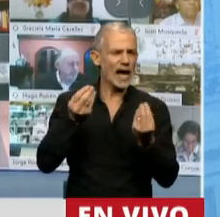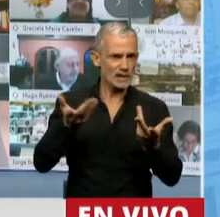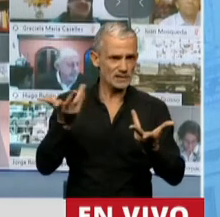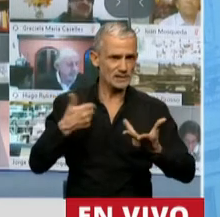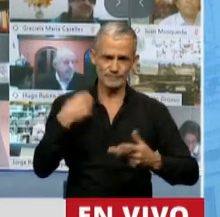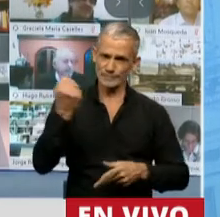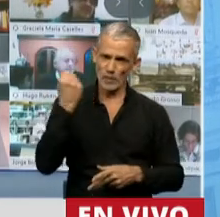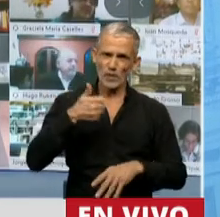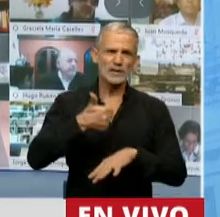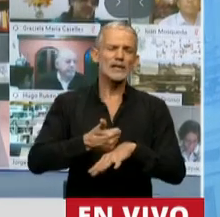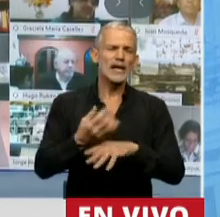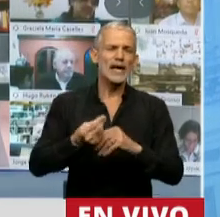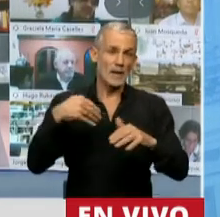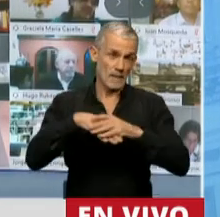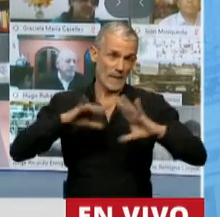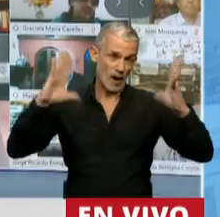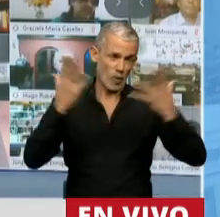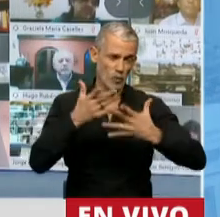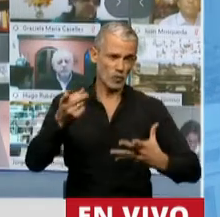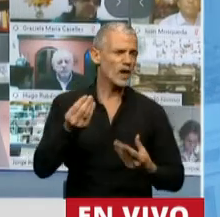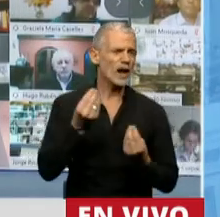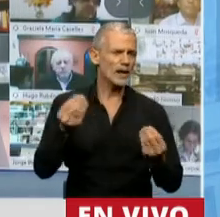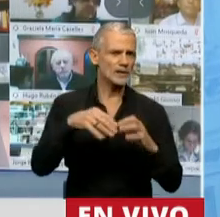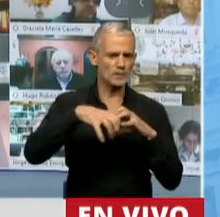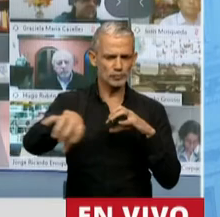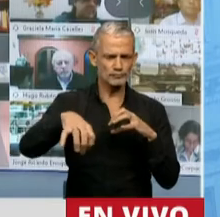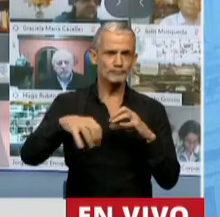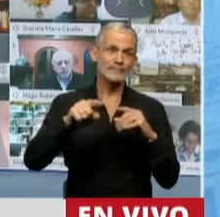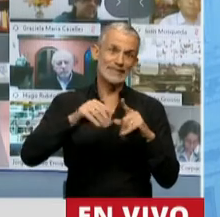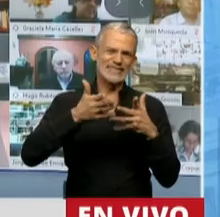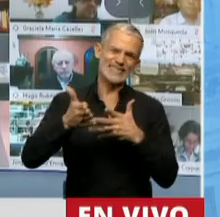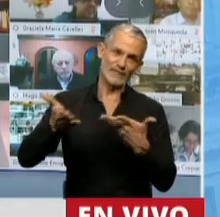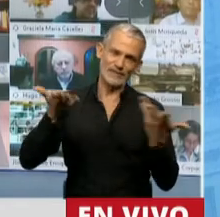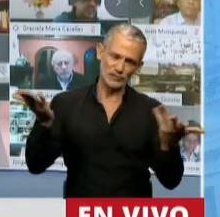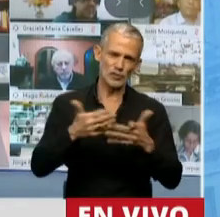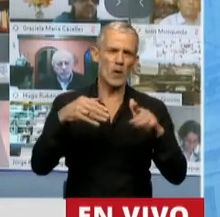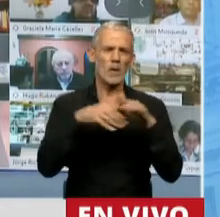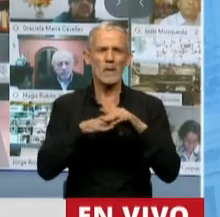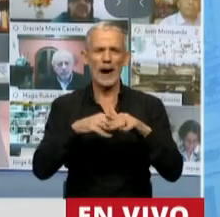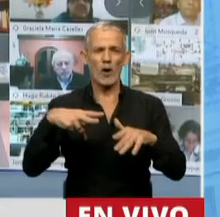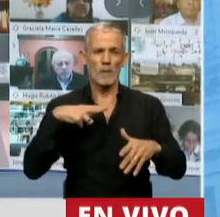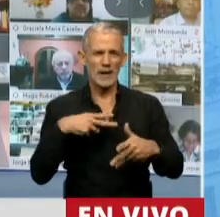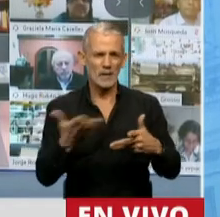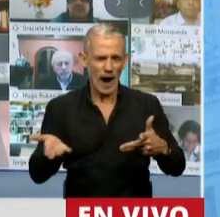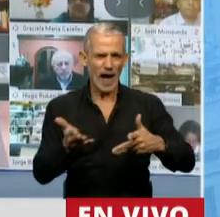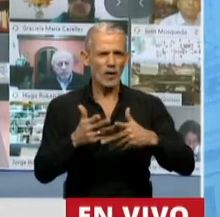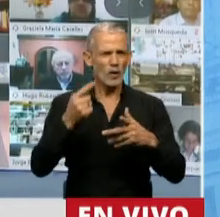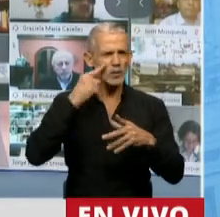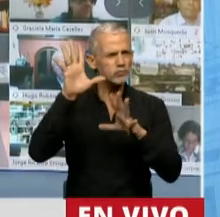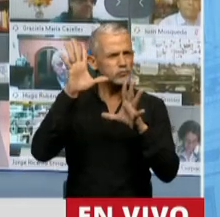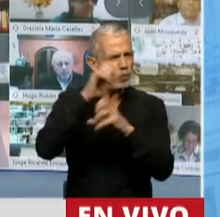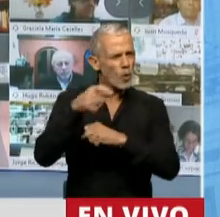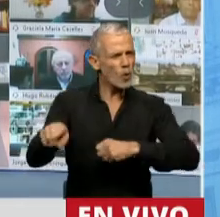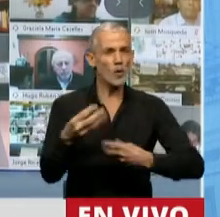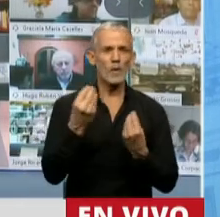crucial de la banca global a través de su servicio de banca privada, de banca en la sombra, dedicado